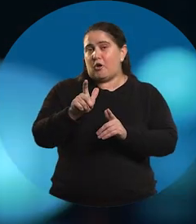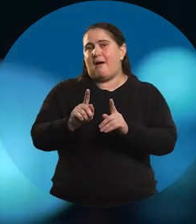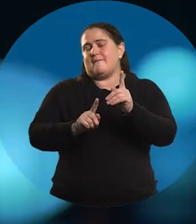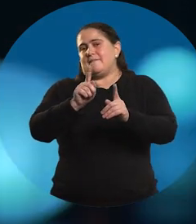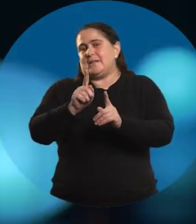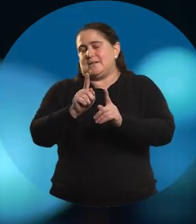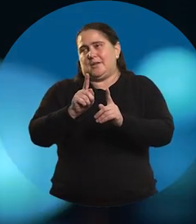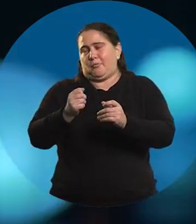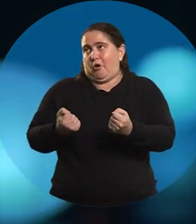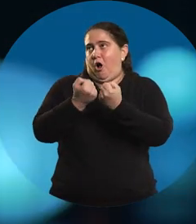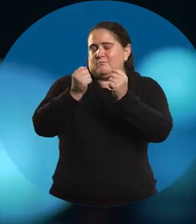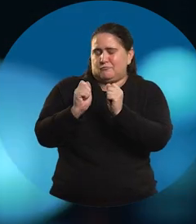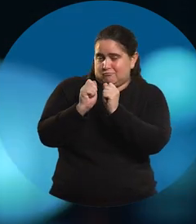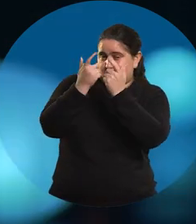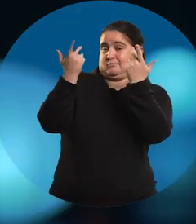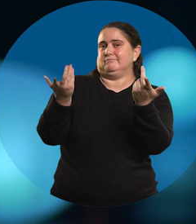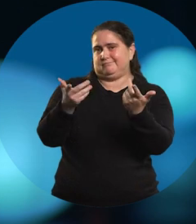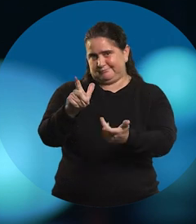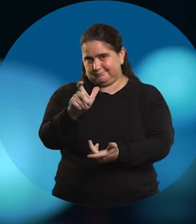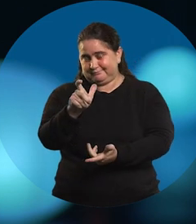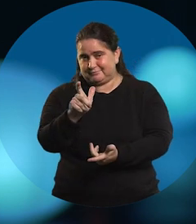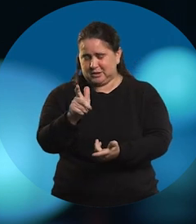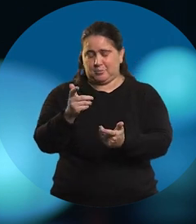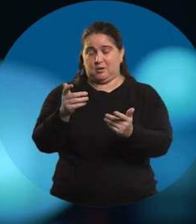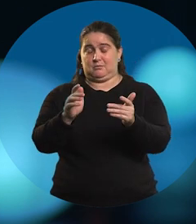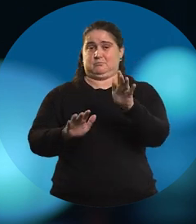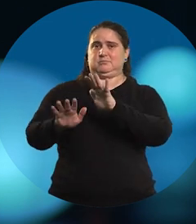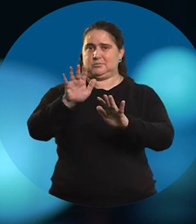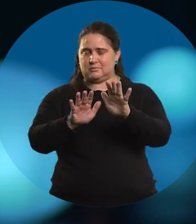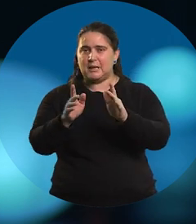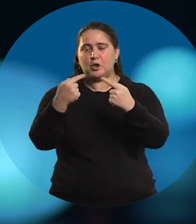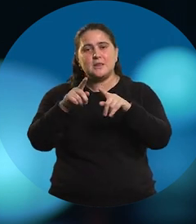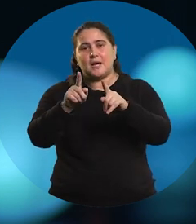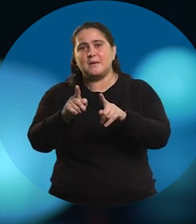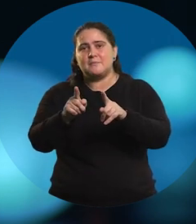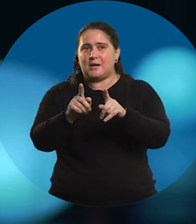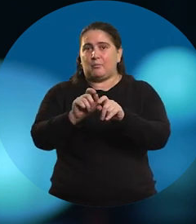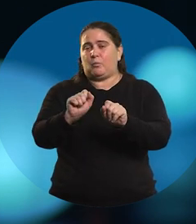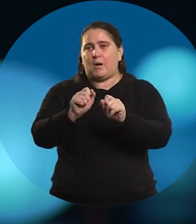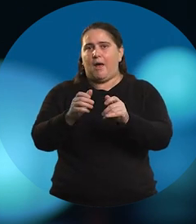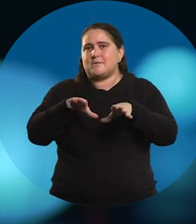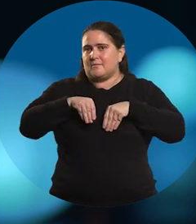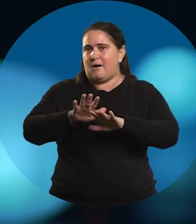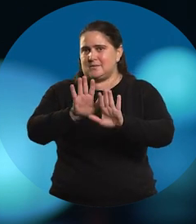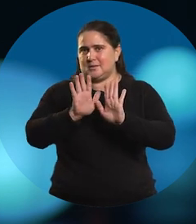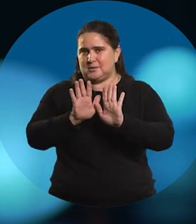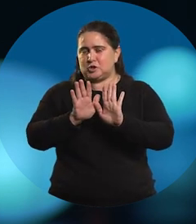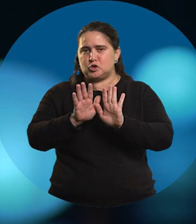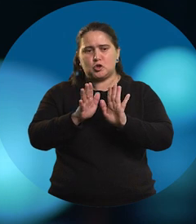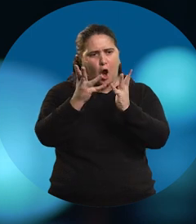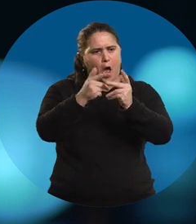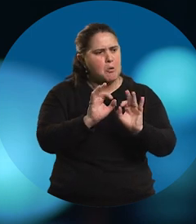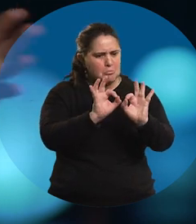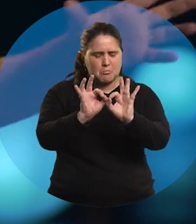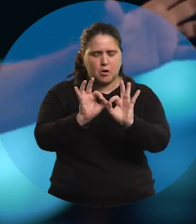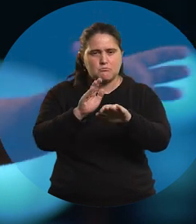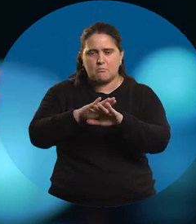Obviamente que la vida a veces te sorprende y te desconfigura un poquito todo. Pero también estar abierto a que eso pase. De que vos tenés todo